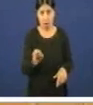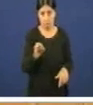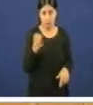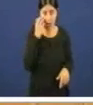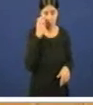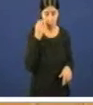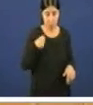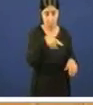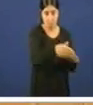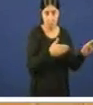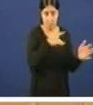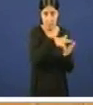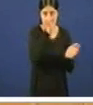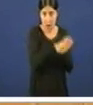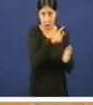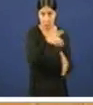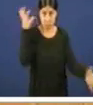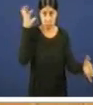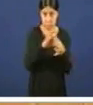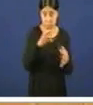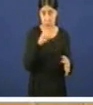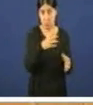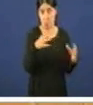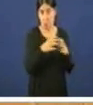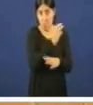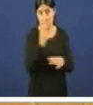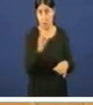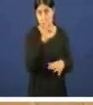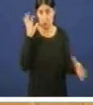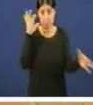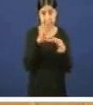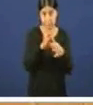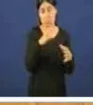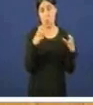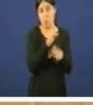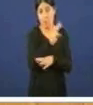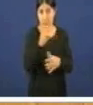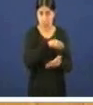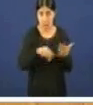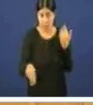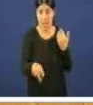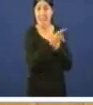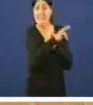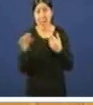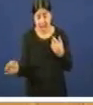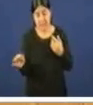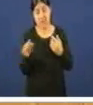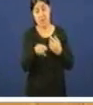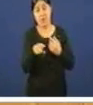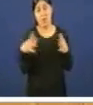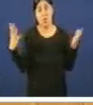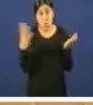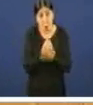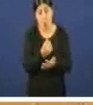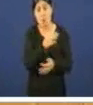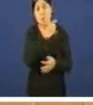algo ten que ver co Partido Popular e tamén co Partido Popular de Galiza pero é que máis? é que máis? en todos e cada un